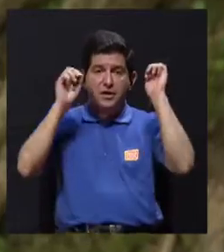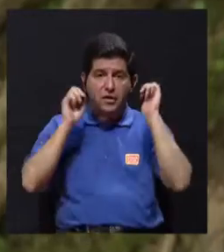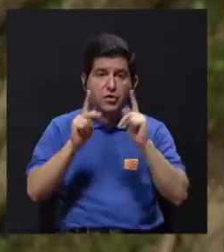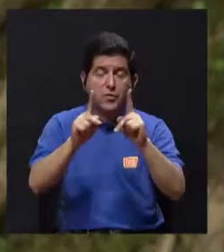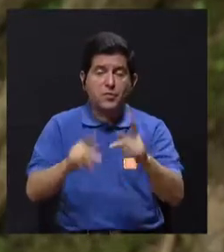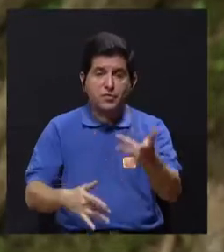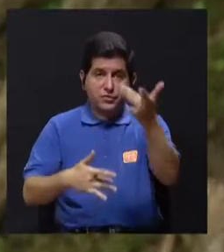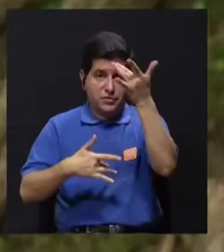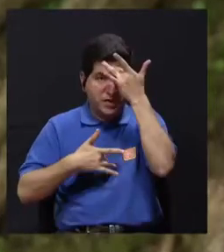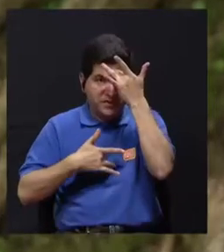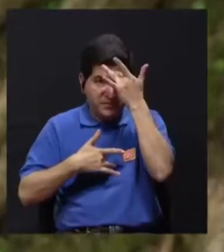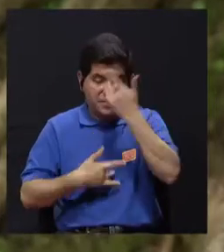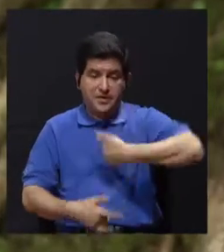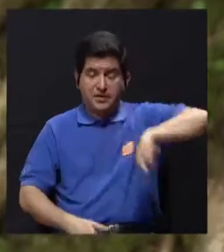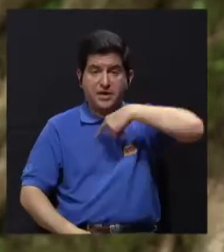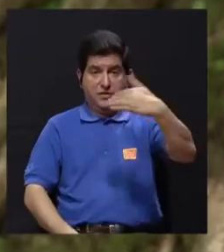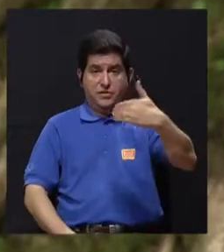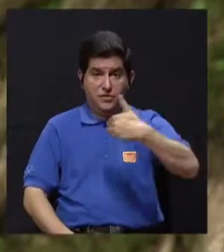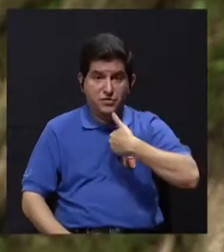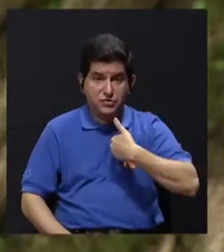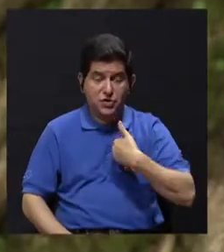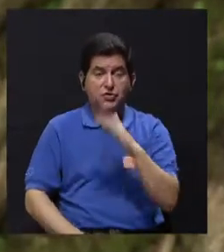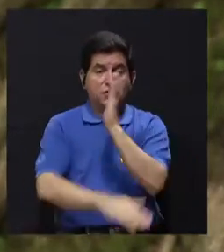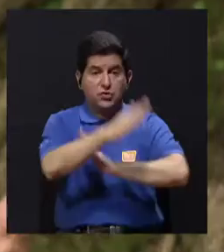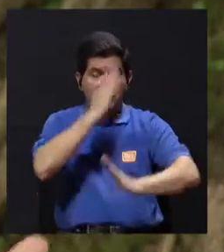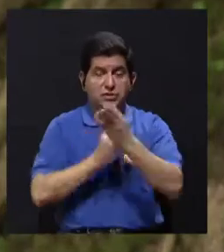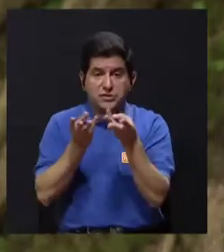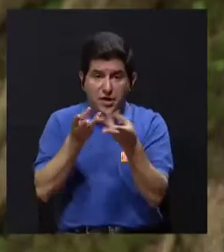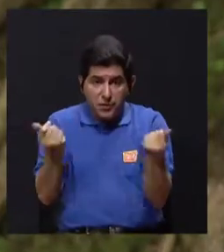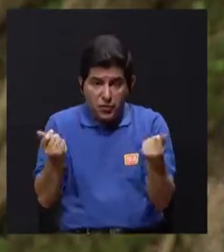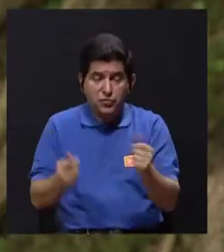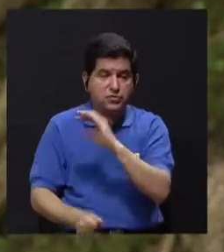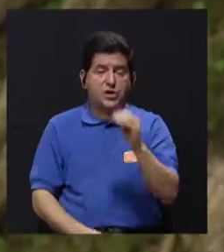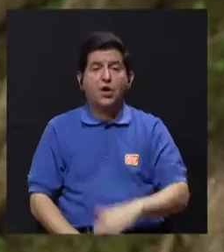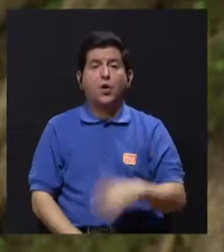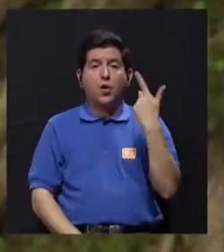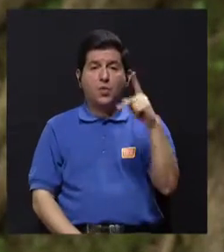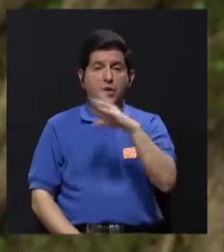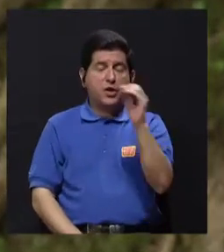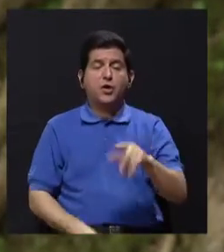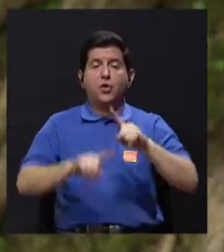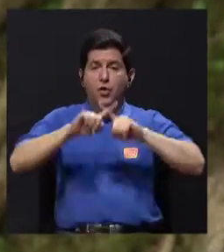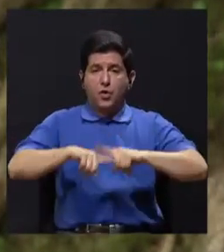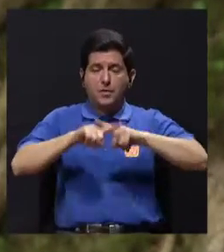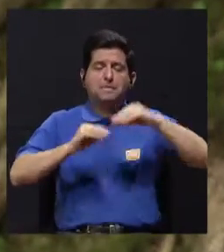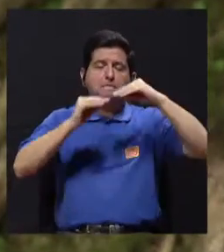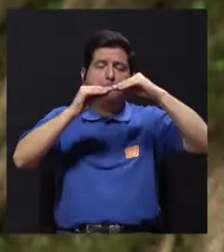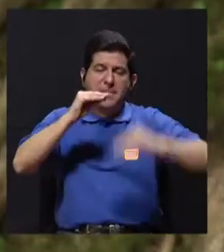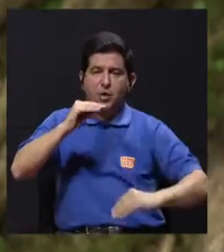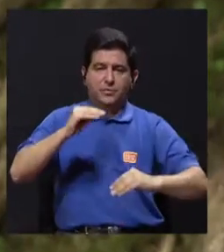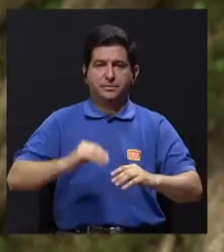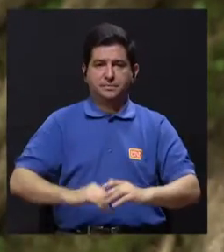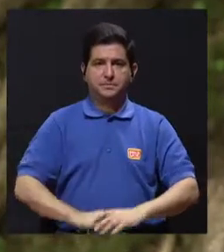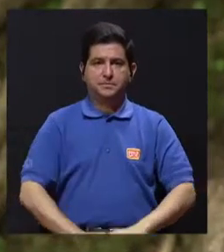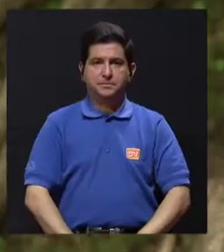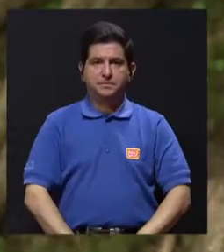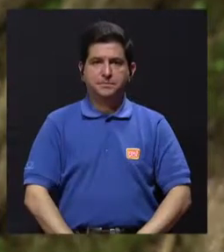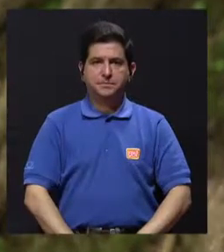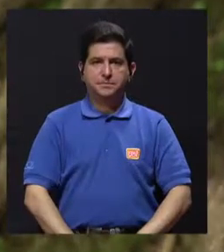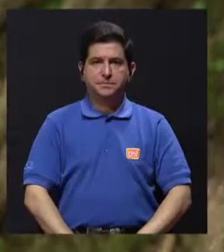y la posibilidad de que esa enfermedad que nosotros vamos a adquirir nos discapacite y nos vuelva vulnerables y nos ponga en dependencia sea mínima.